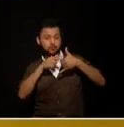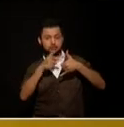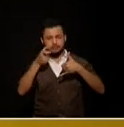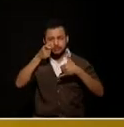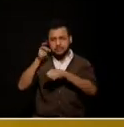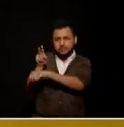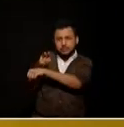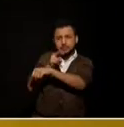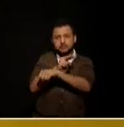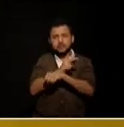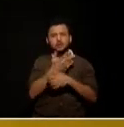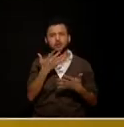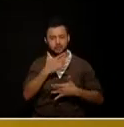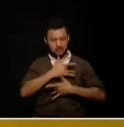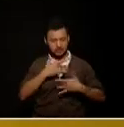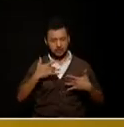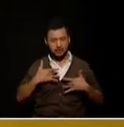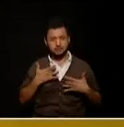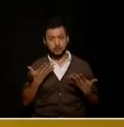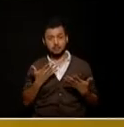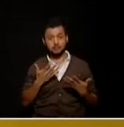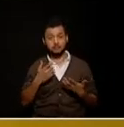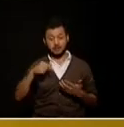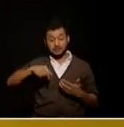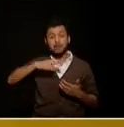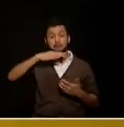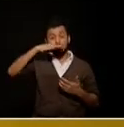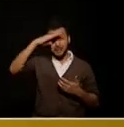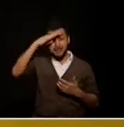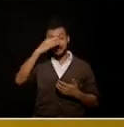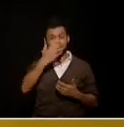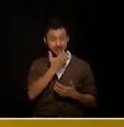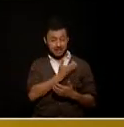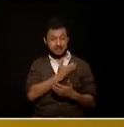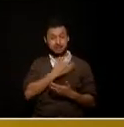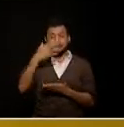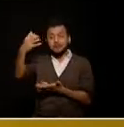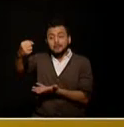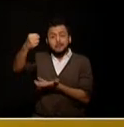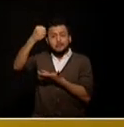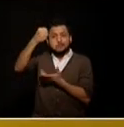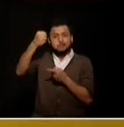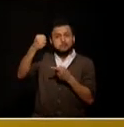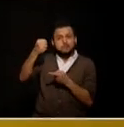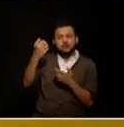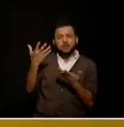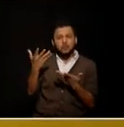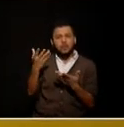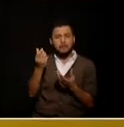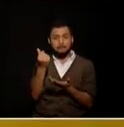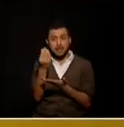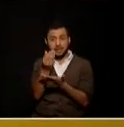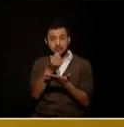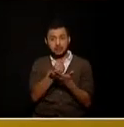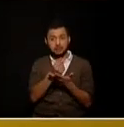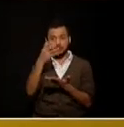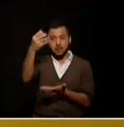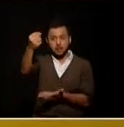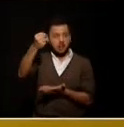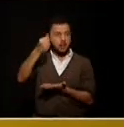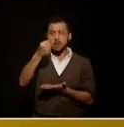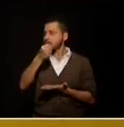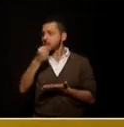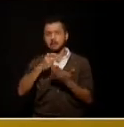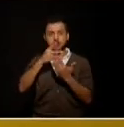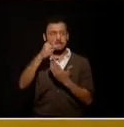vamos a proteger los recursos públicos del departamento especialmente de la salud cuando se roban esa plata no se